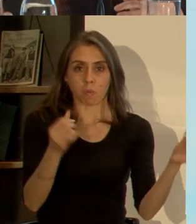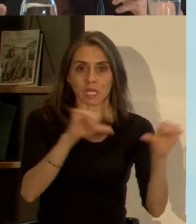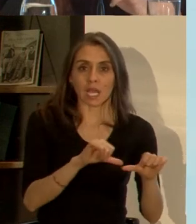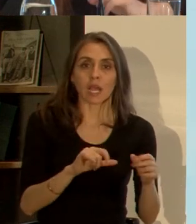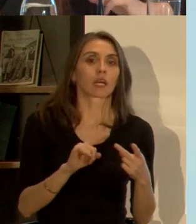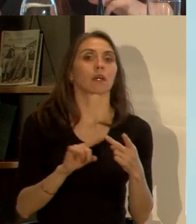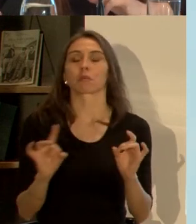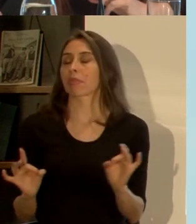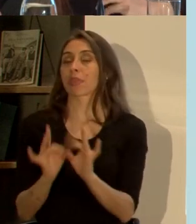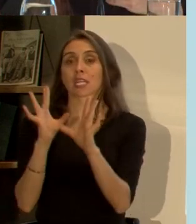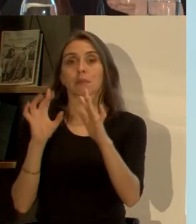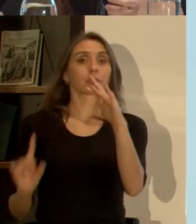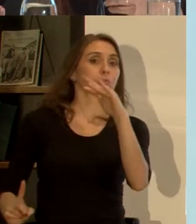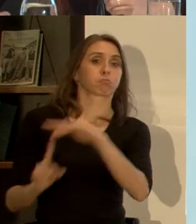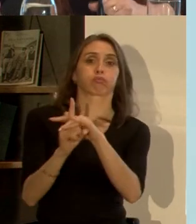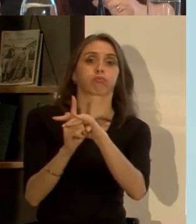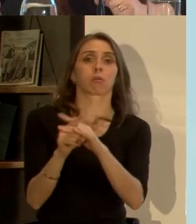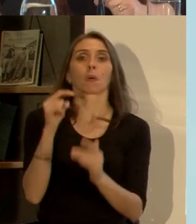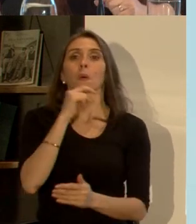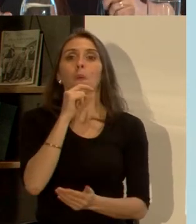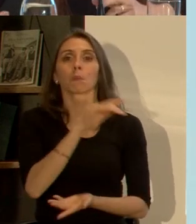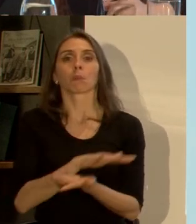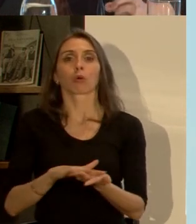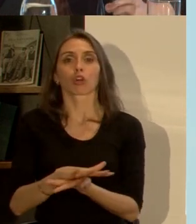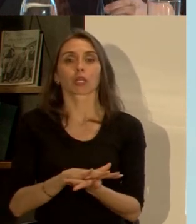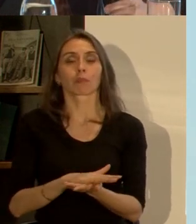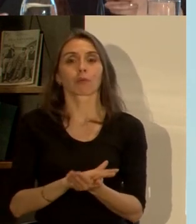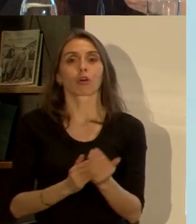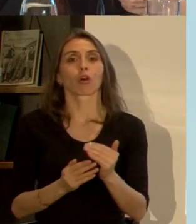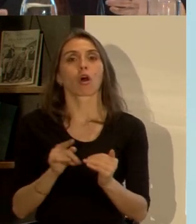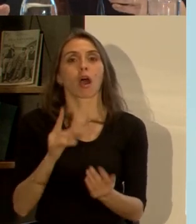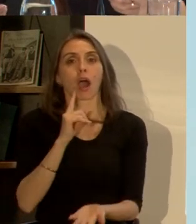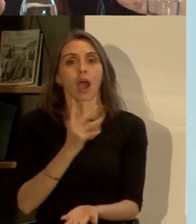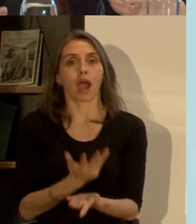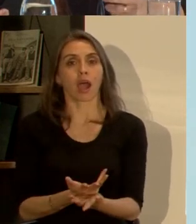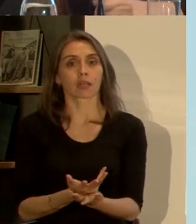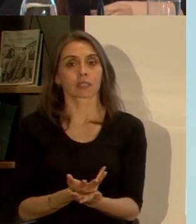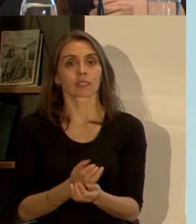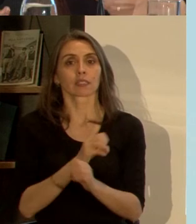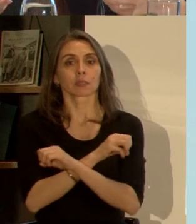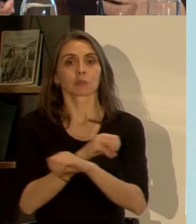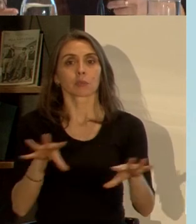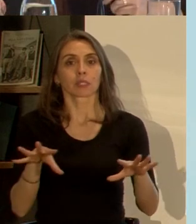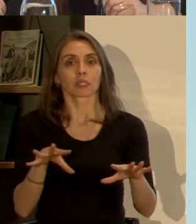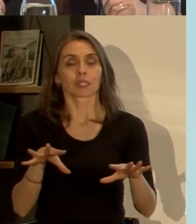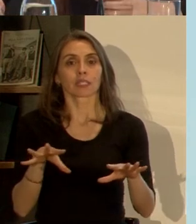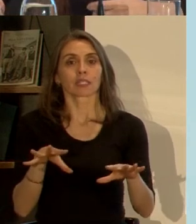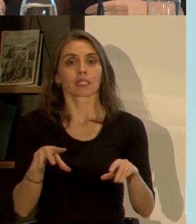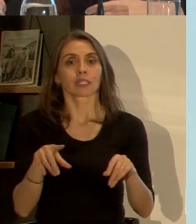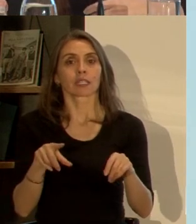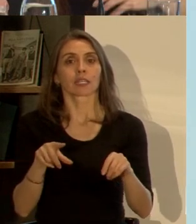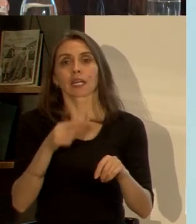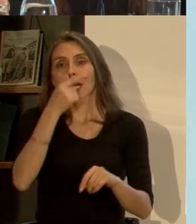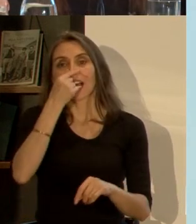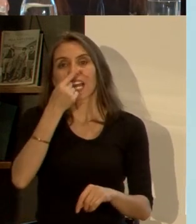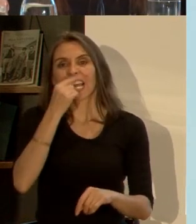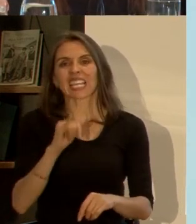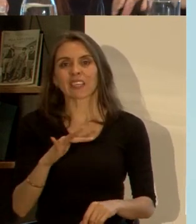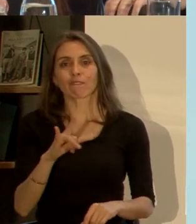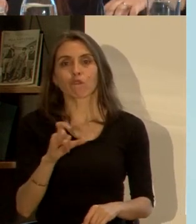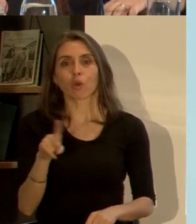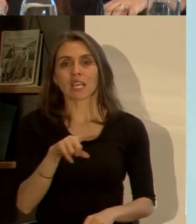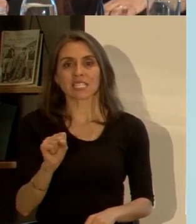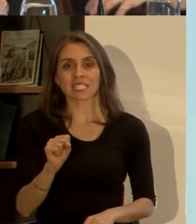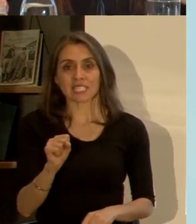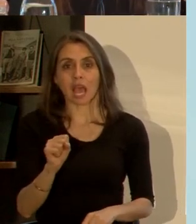son imprevistos o inusitados por ejemplo cuando nosotros tenemos un brote por ejemplo en el caso de la influenza la